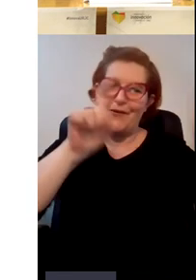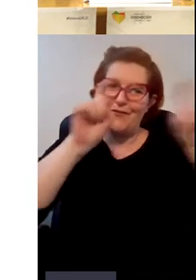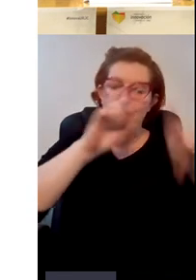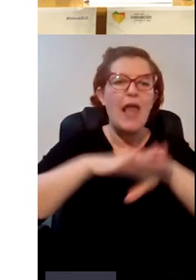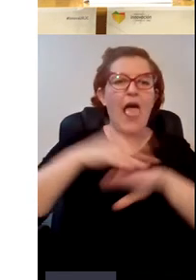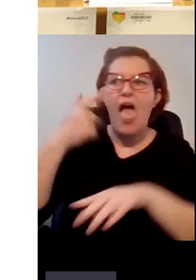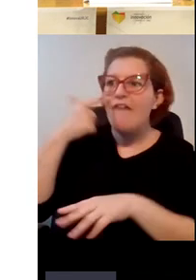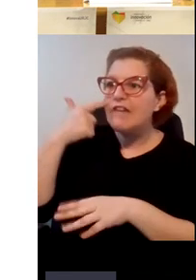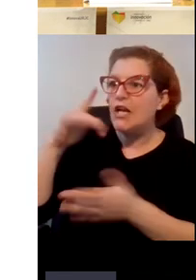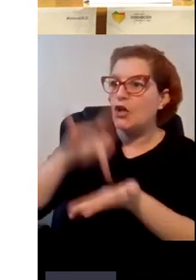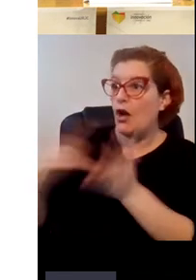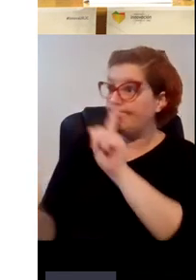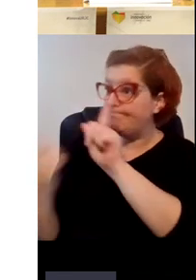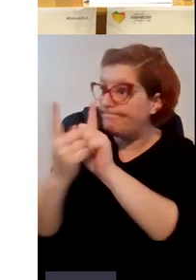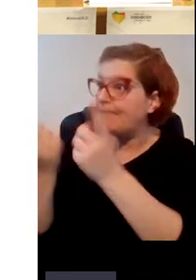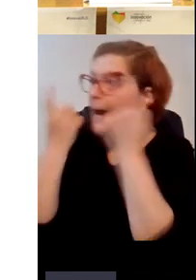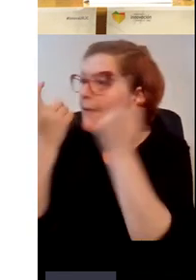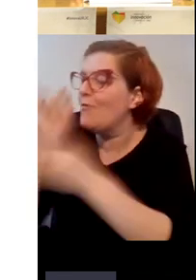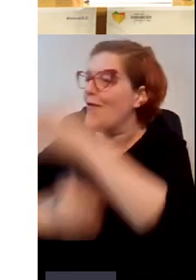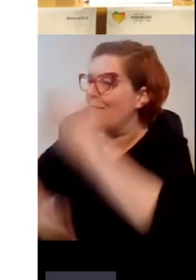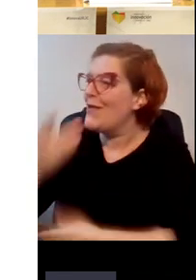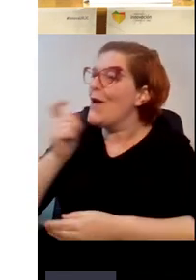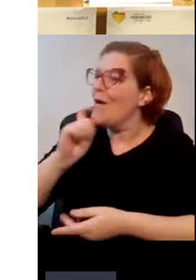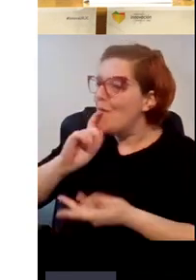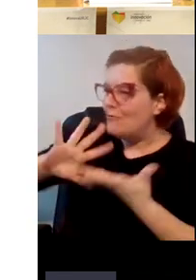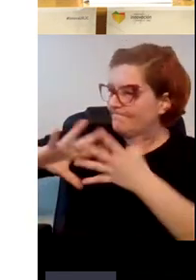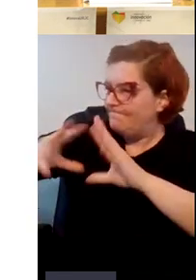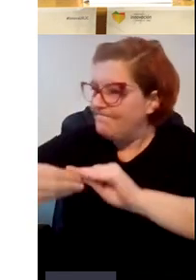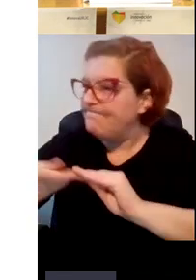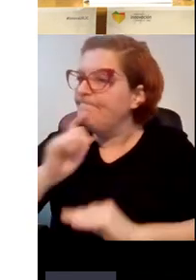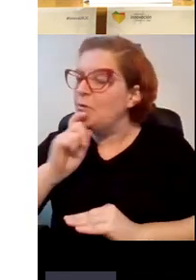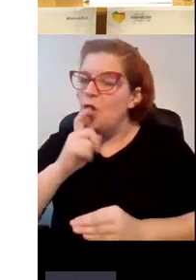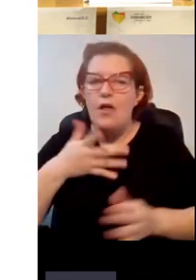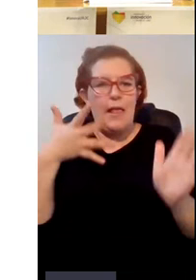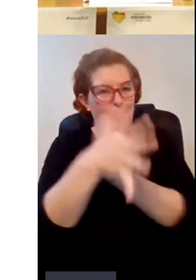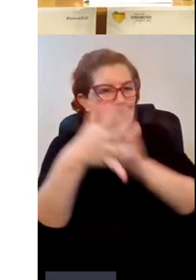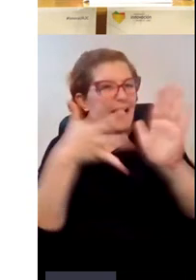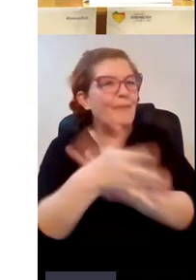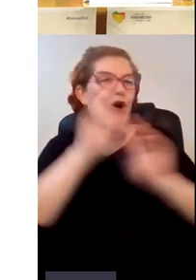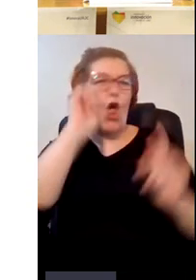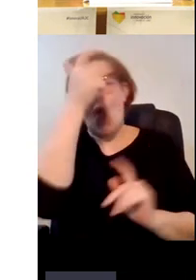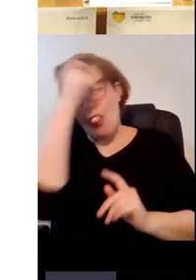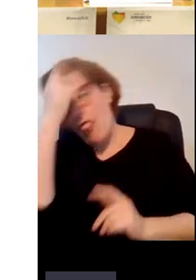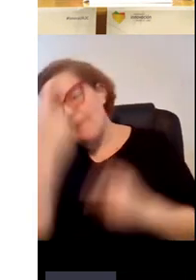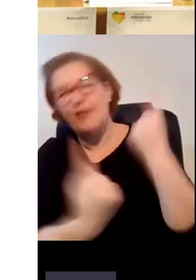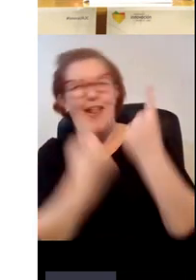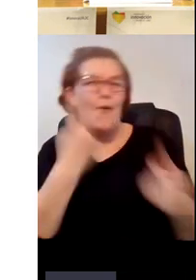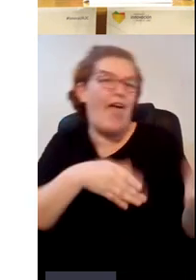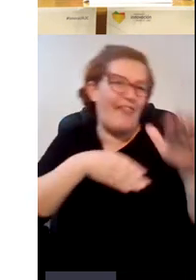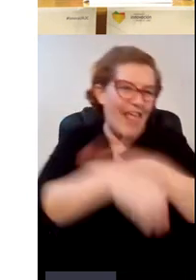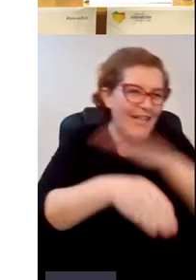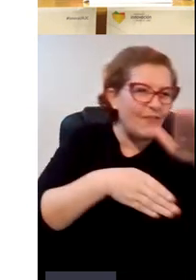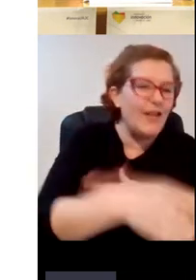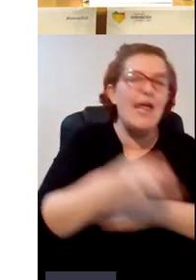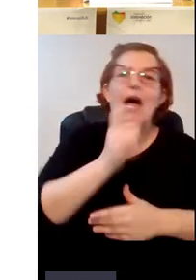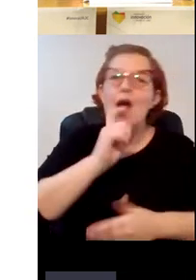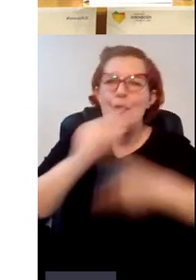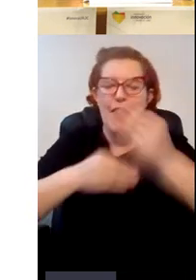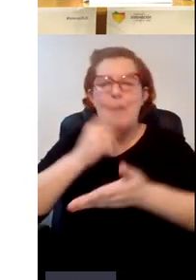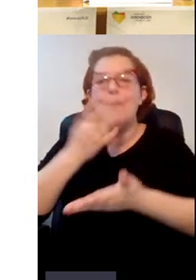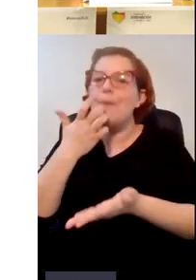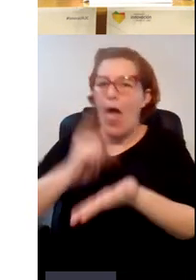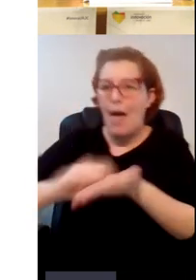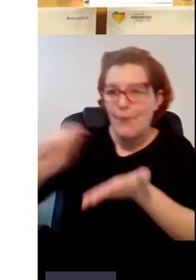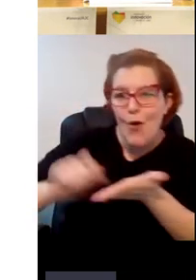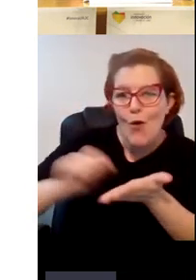dificultades que tienen los estudiantes les damos algunos conceptos sobre accesibilidad cómo elaborar los apuntes y cómo